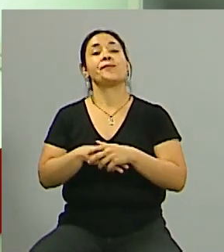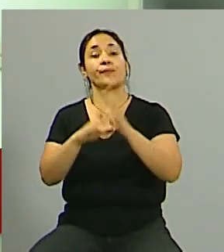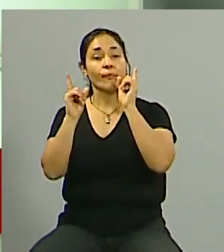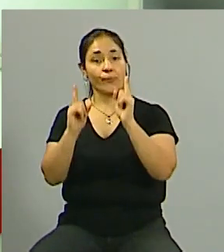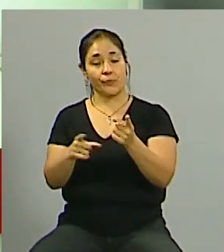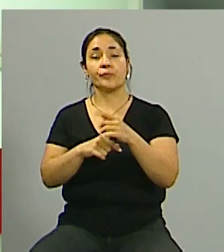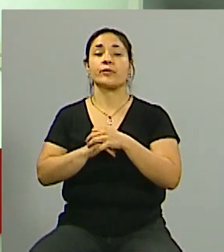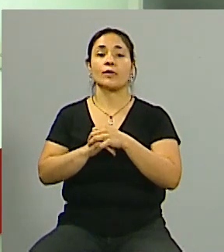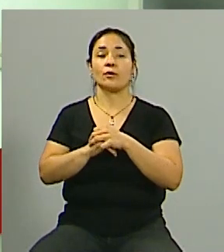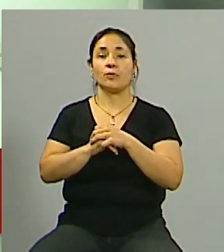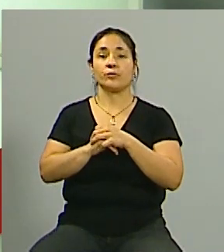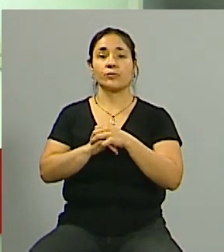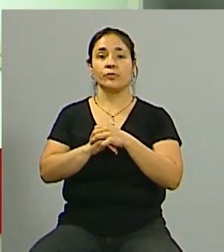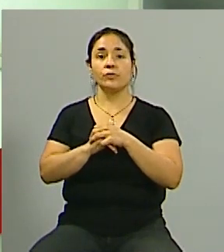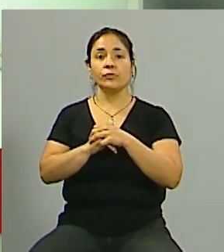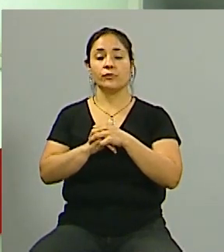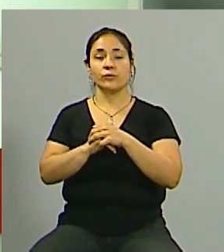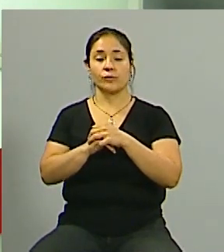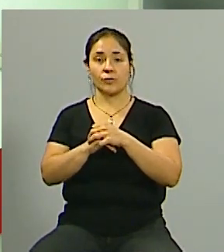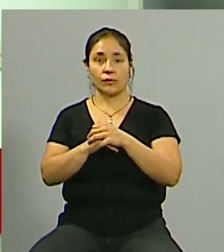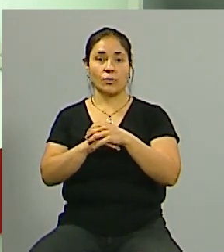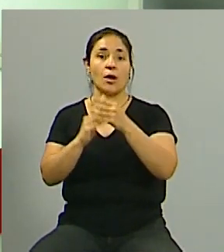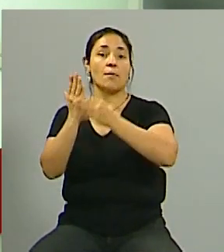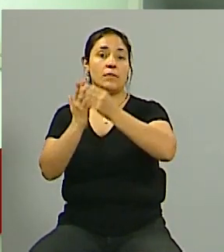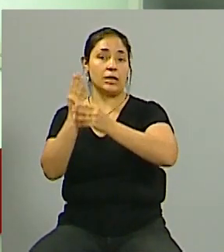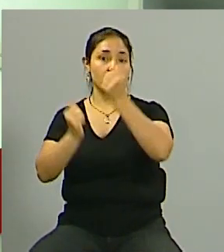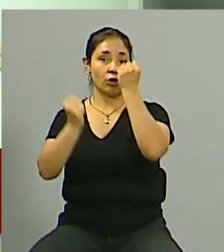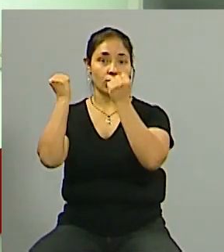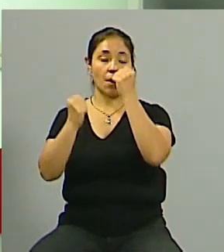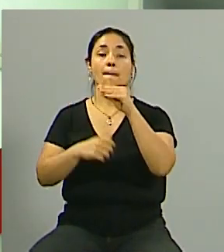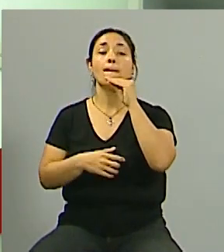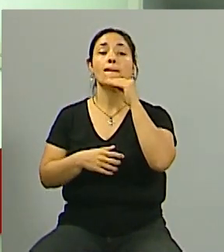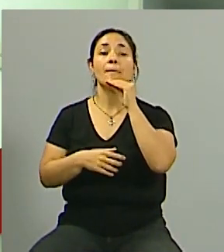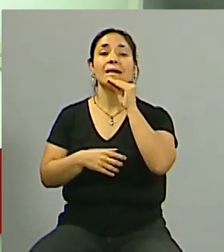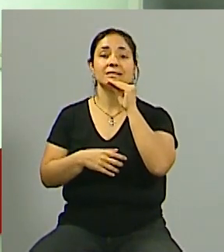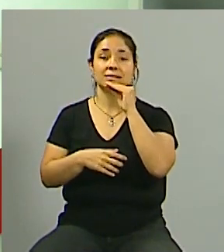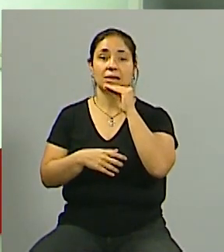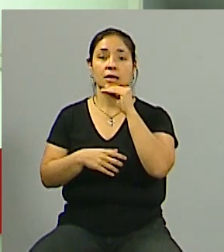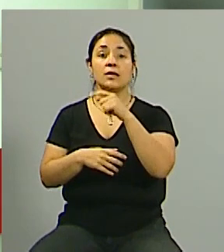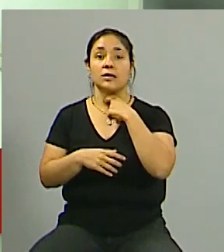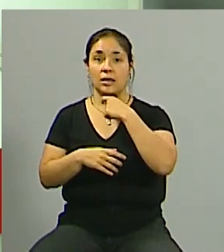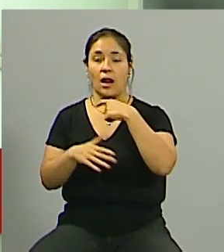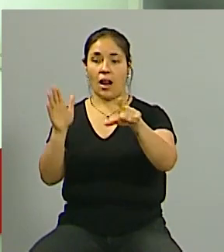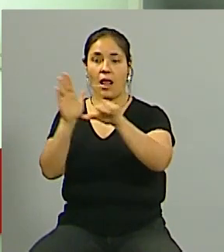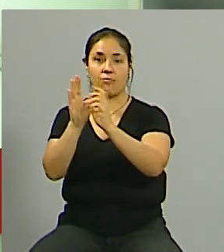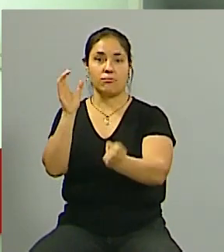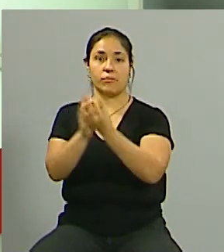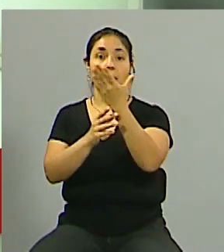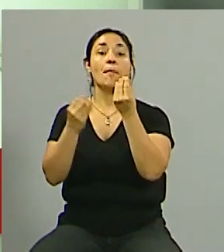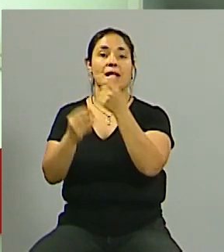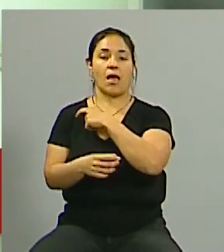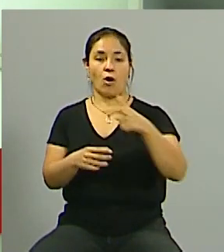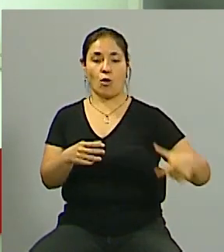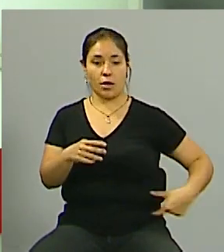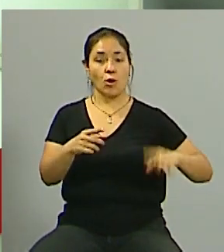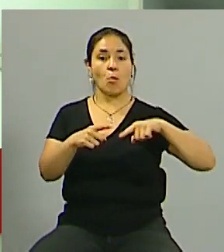referencia a esto que pretende el Ministro de Economía, Sergio Massa, que es que se convierta en ley para que los próximos gobiernos también